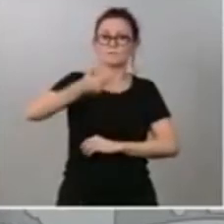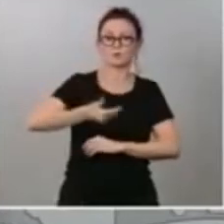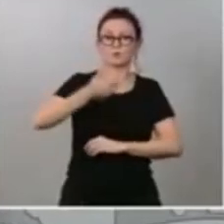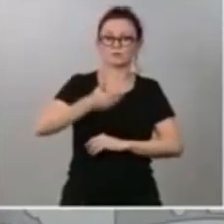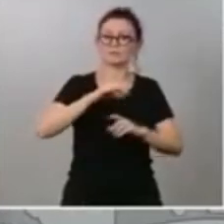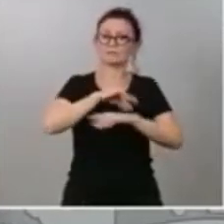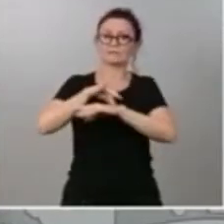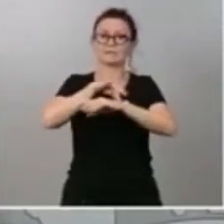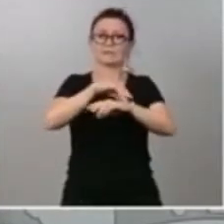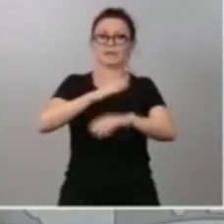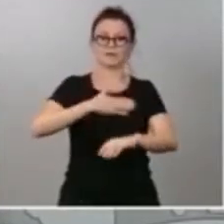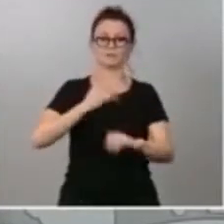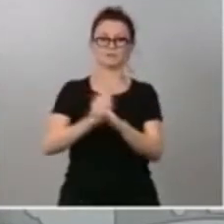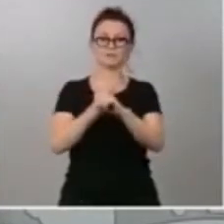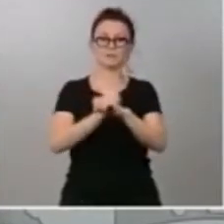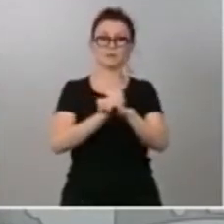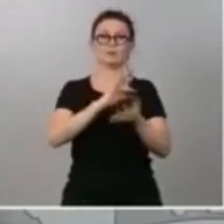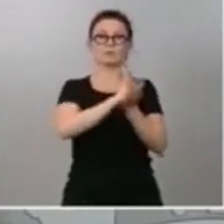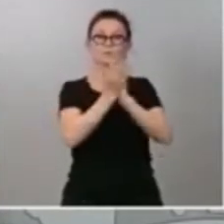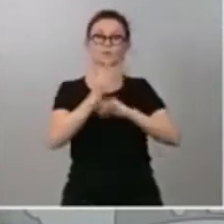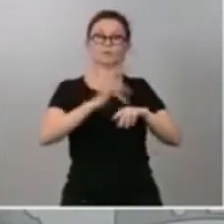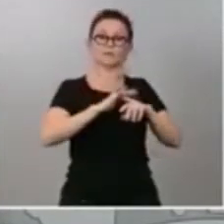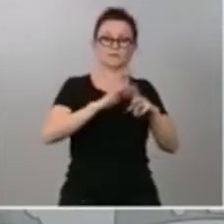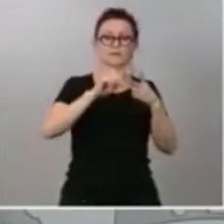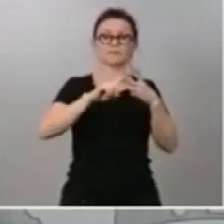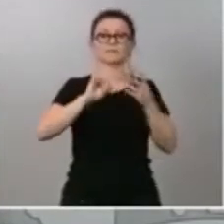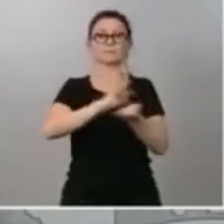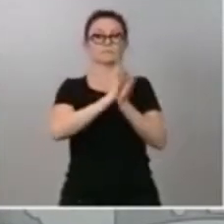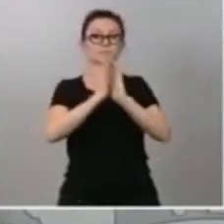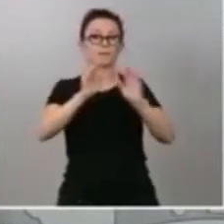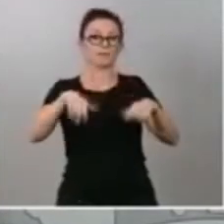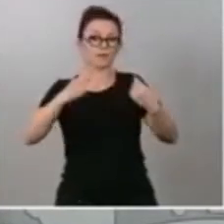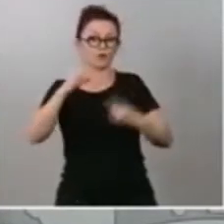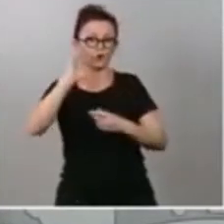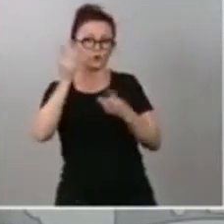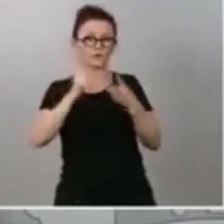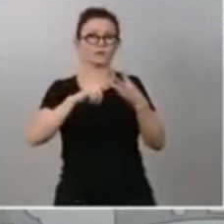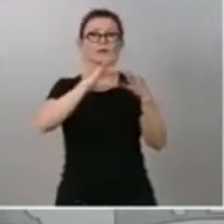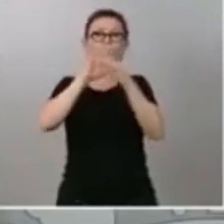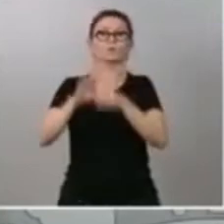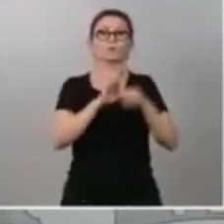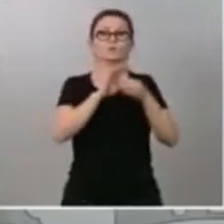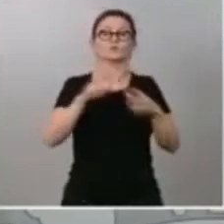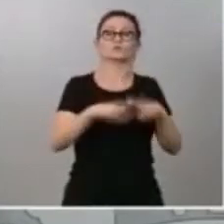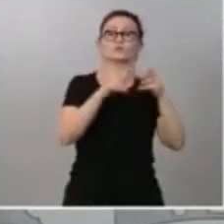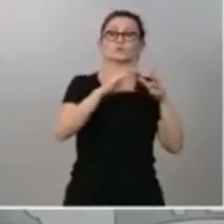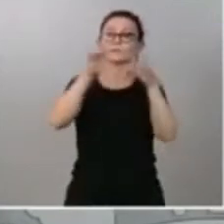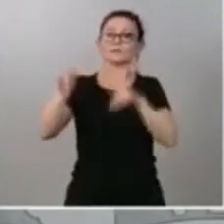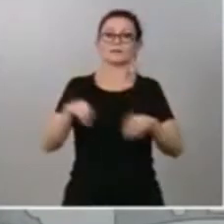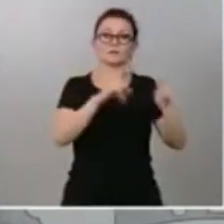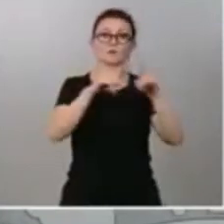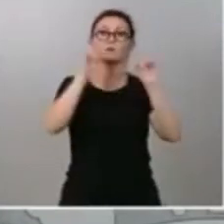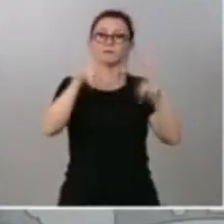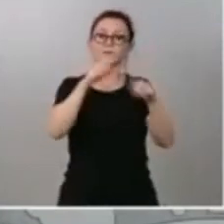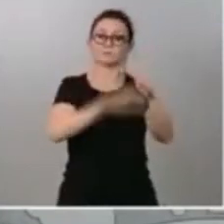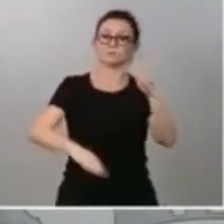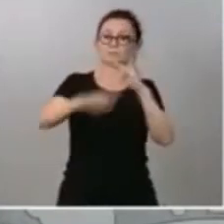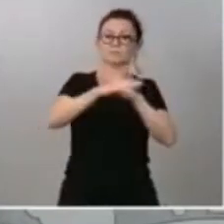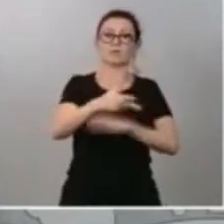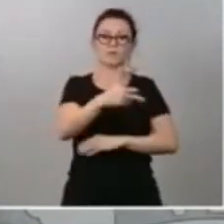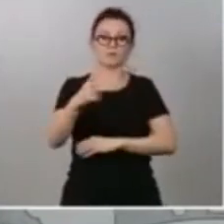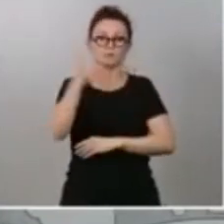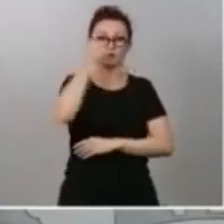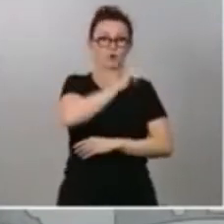transición digital, la transición ecológica, la cohesión social y territorial y la plena igualdad de derechos entre hombres y mujeres.